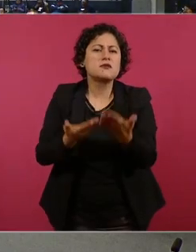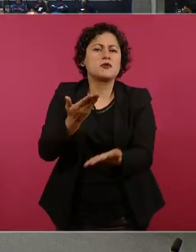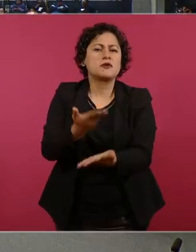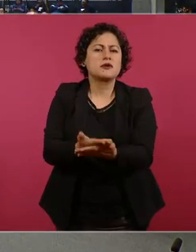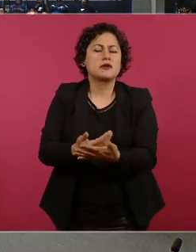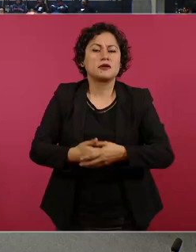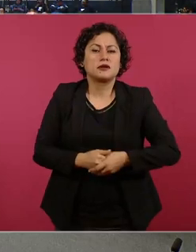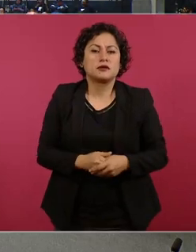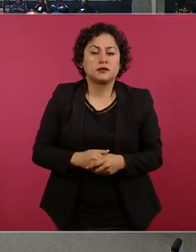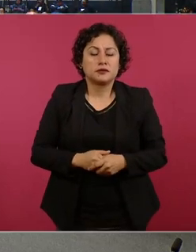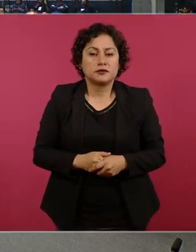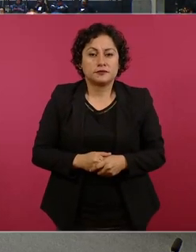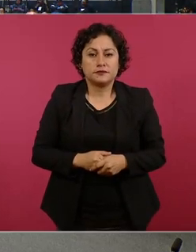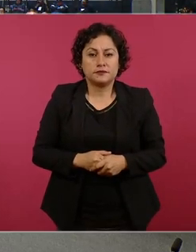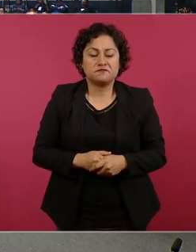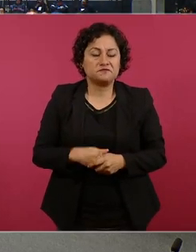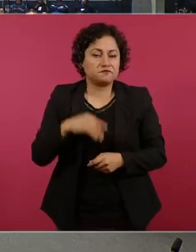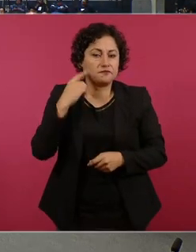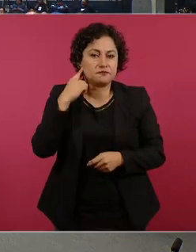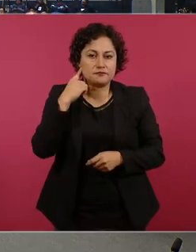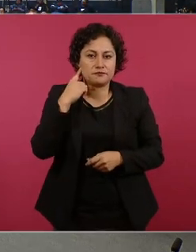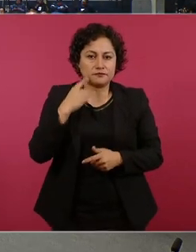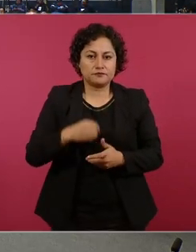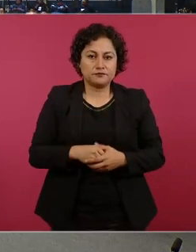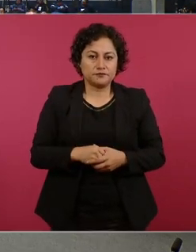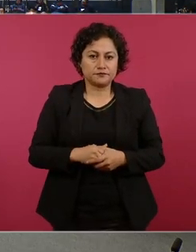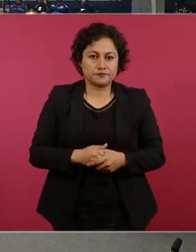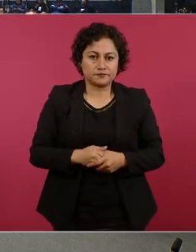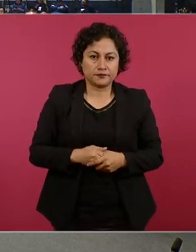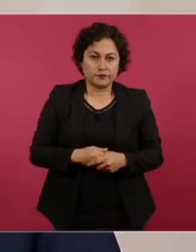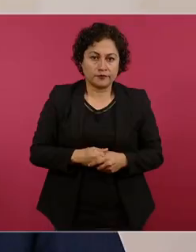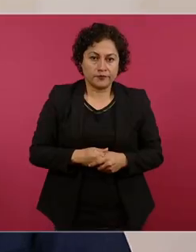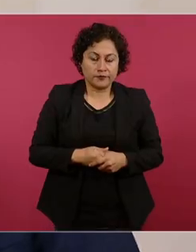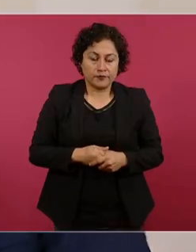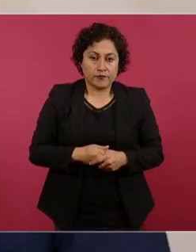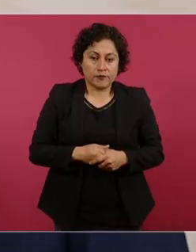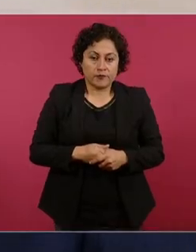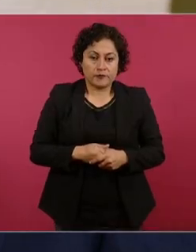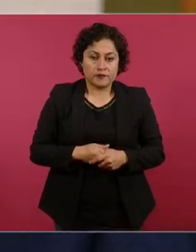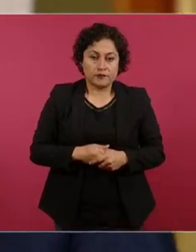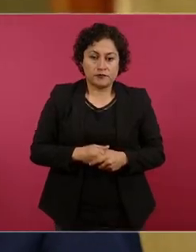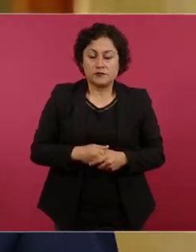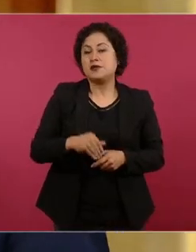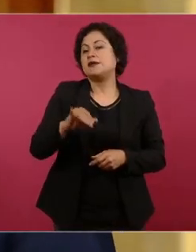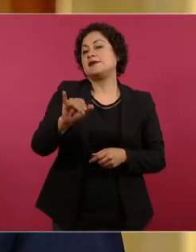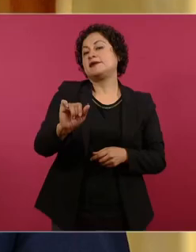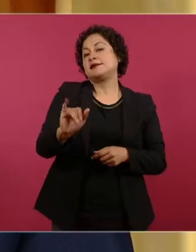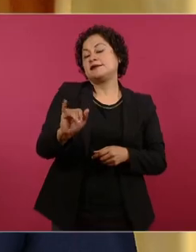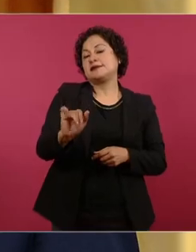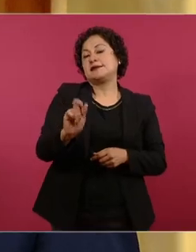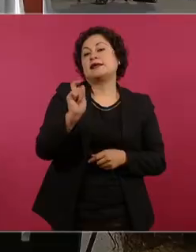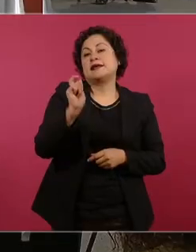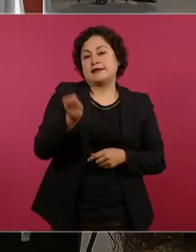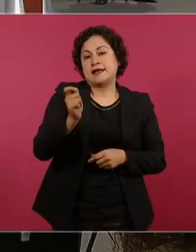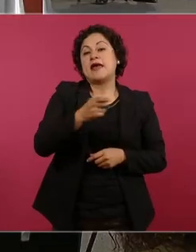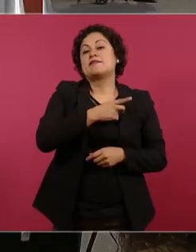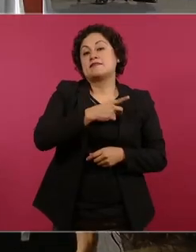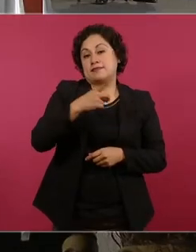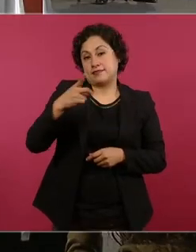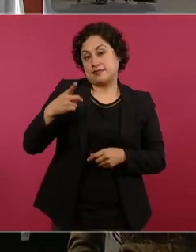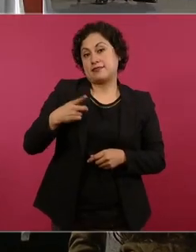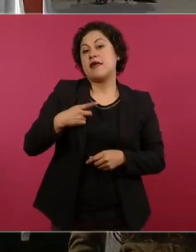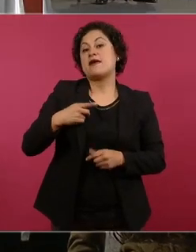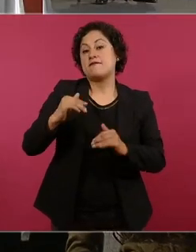y que la corte conociera en pleno la resolución sí que la corte conociera el